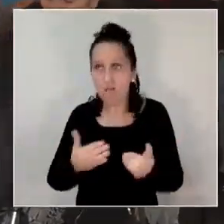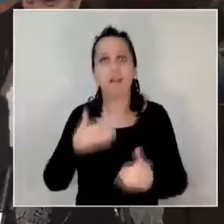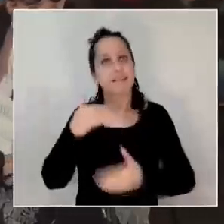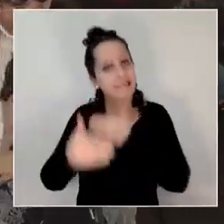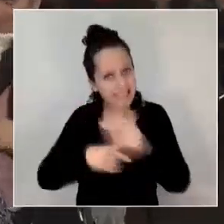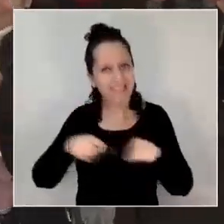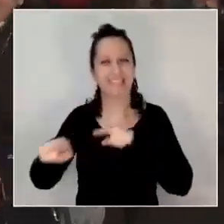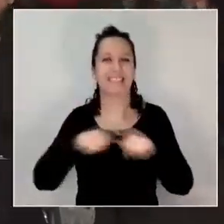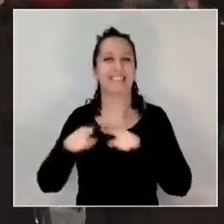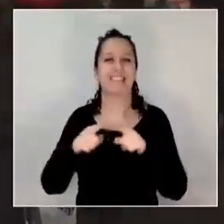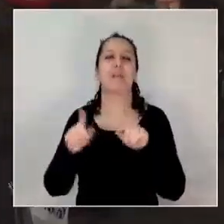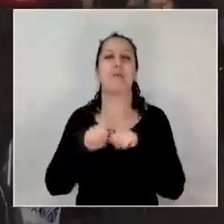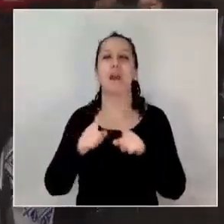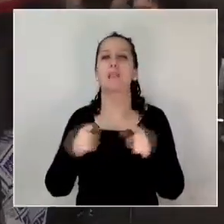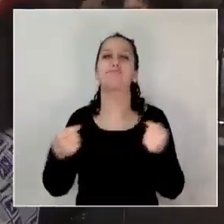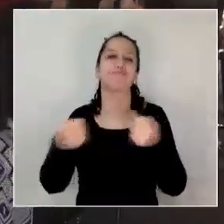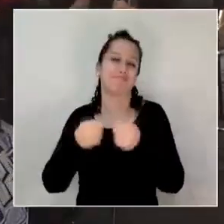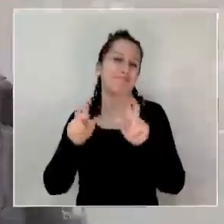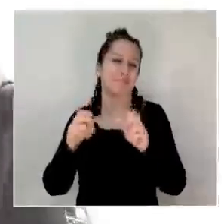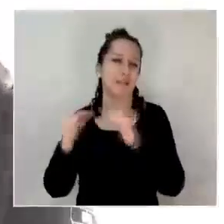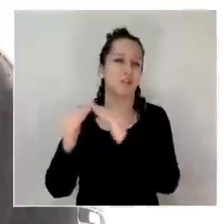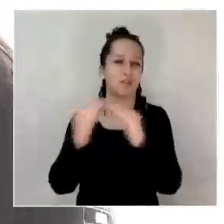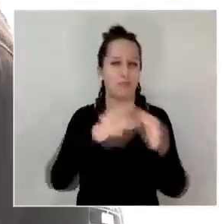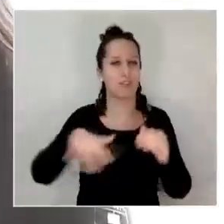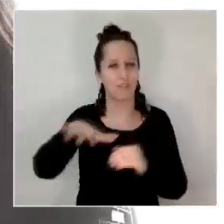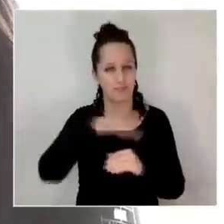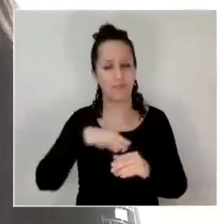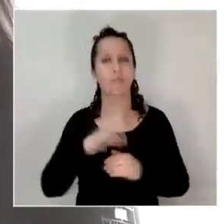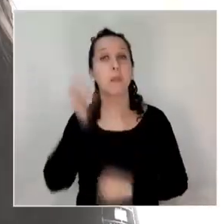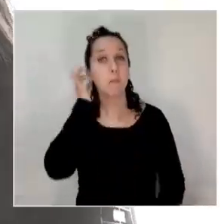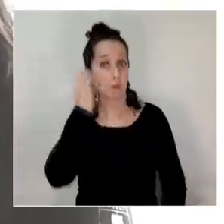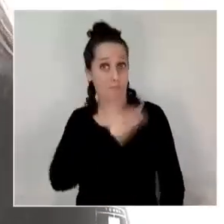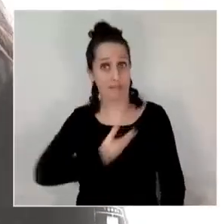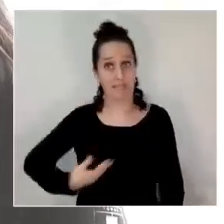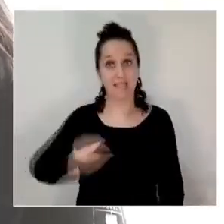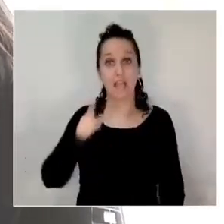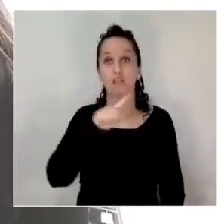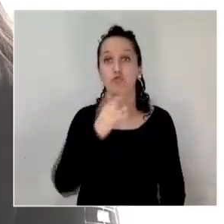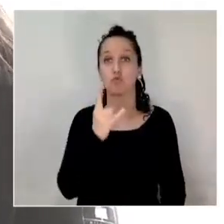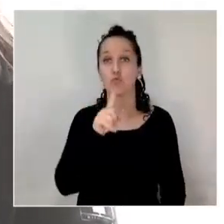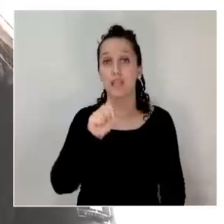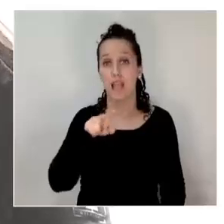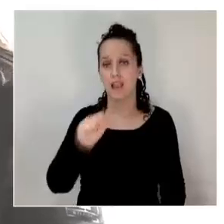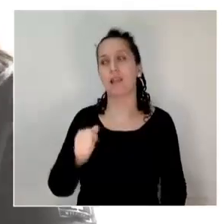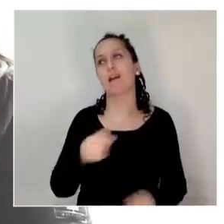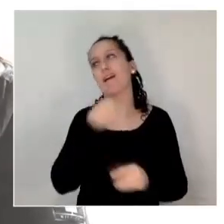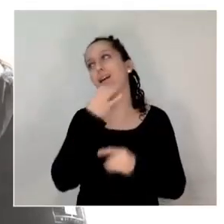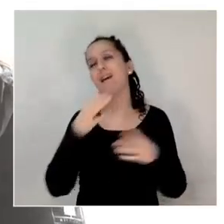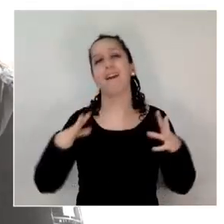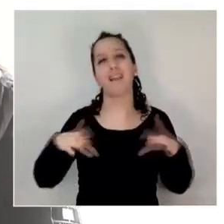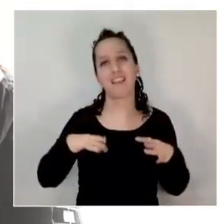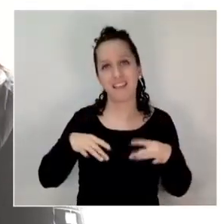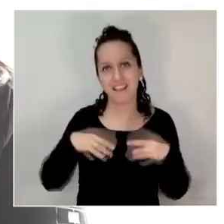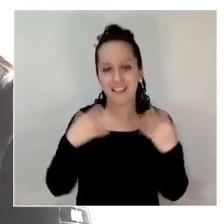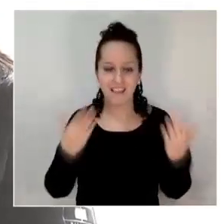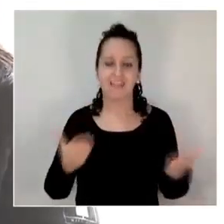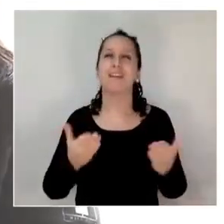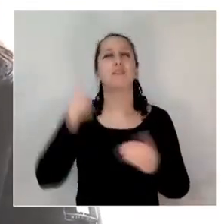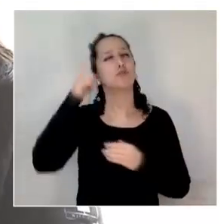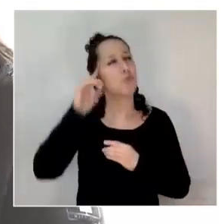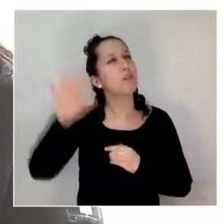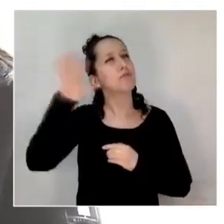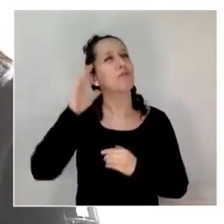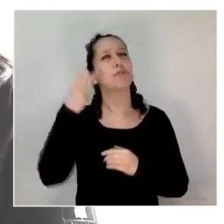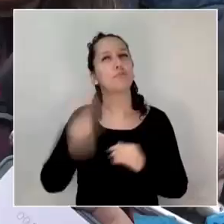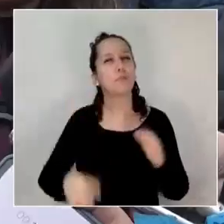condominio social Valle Tucapel. Susana, presidenta del Comité, expresó su alegría por ver concretarse el sueño de la